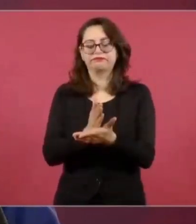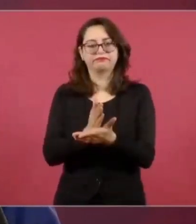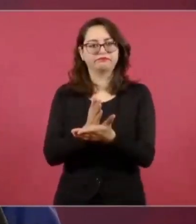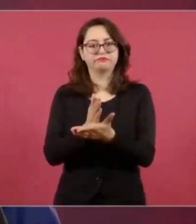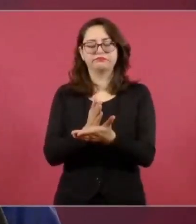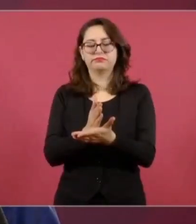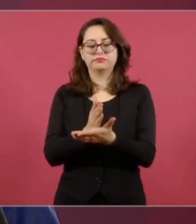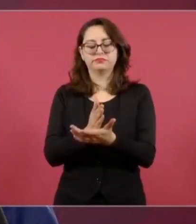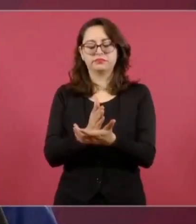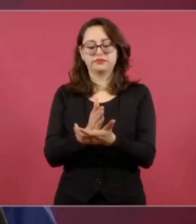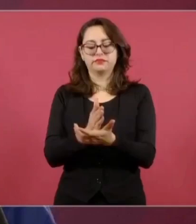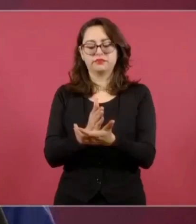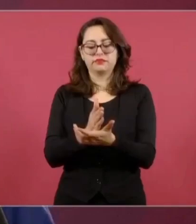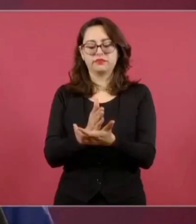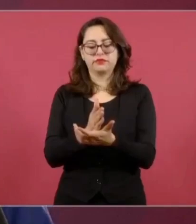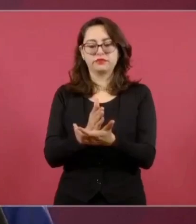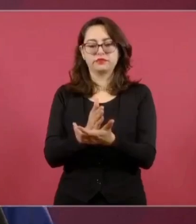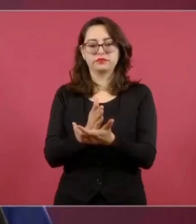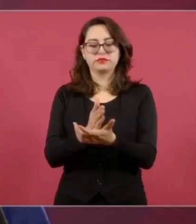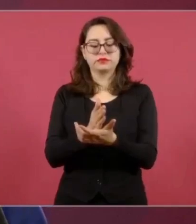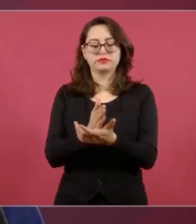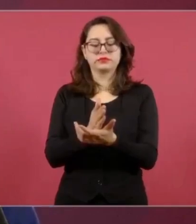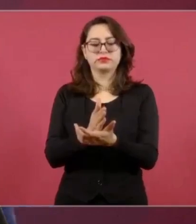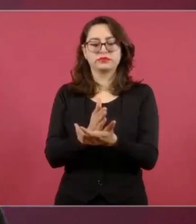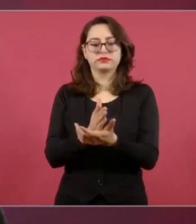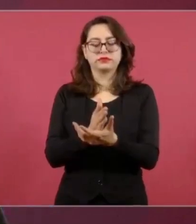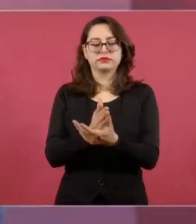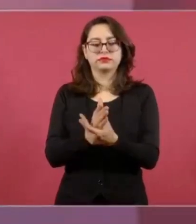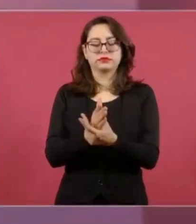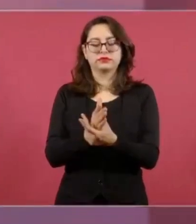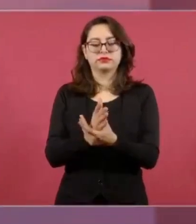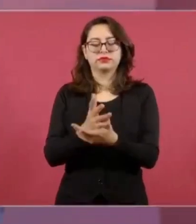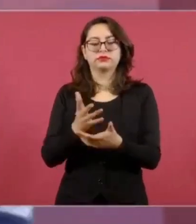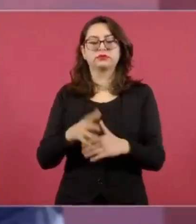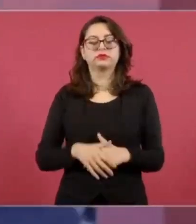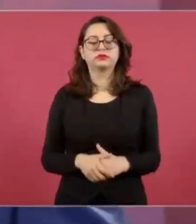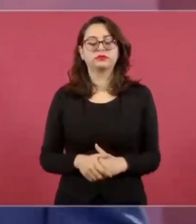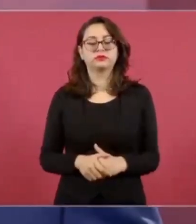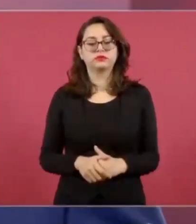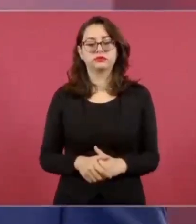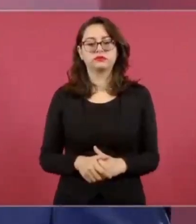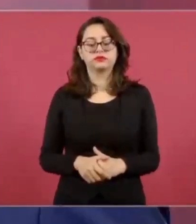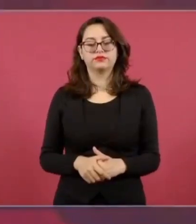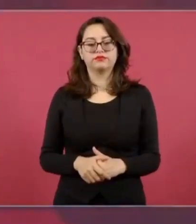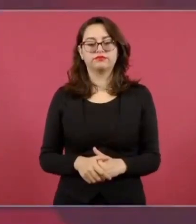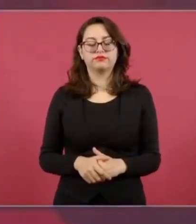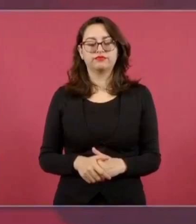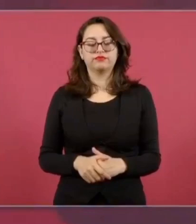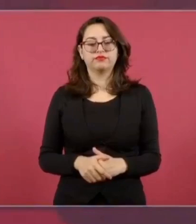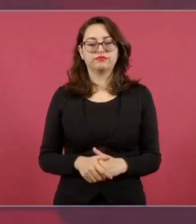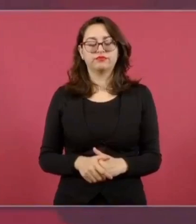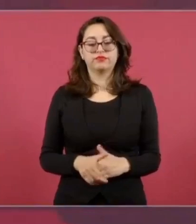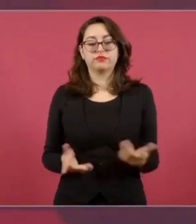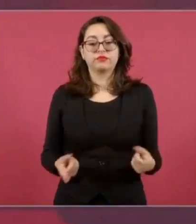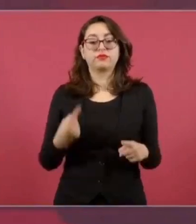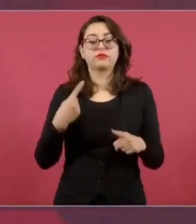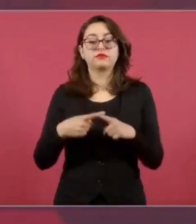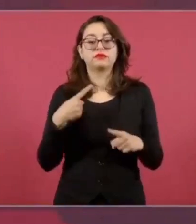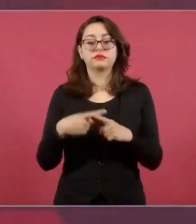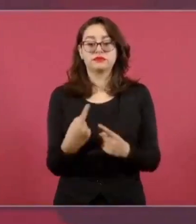va a ser la gente